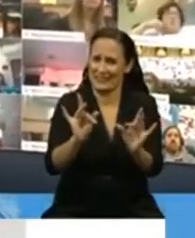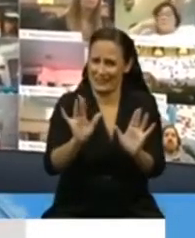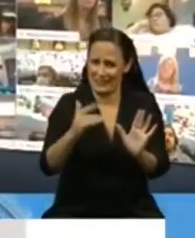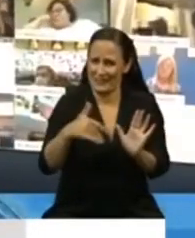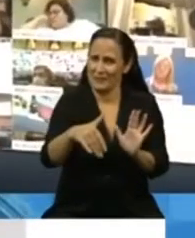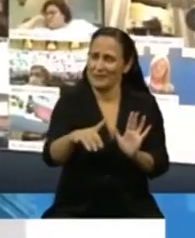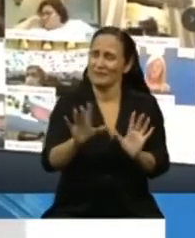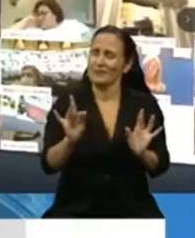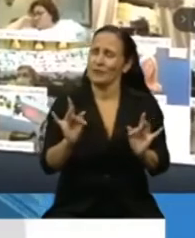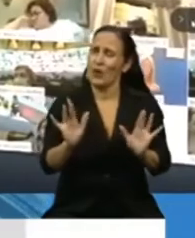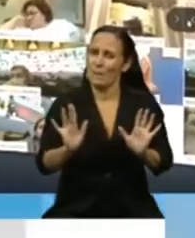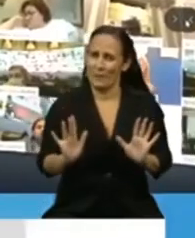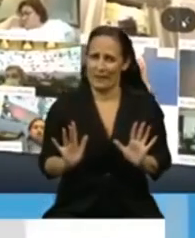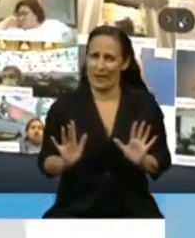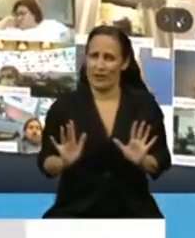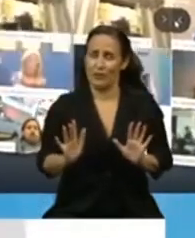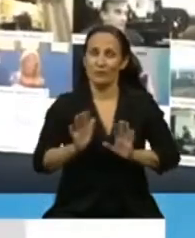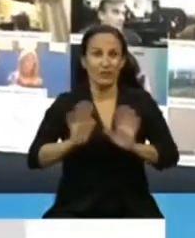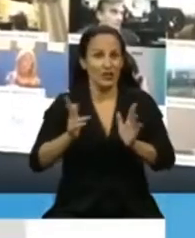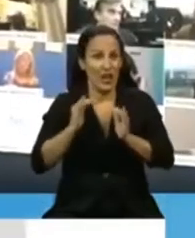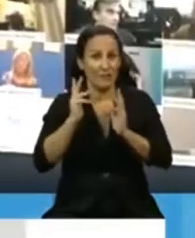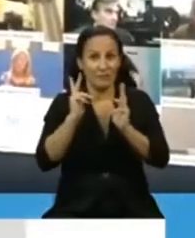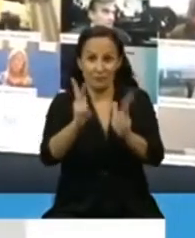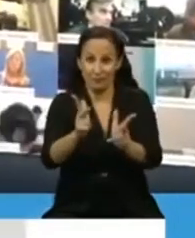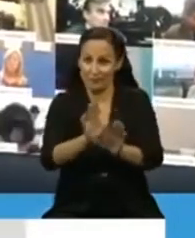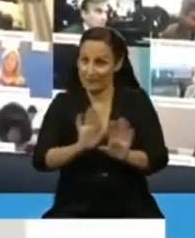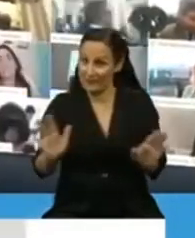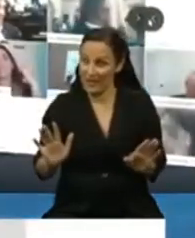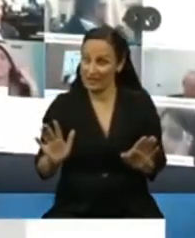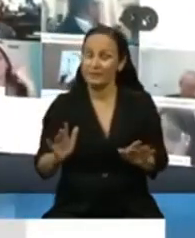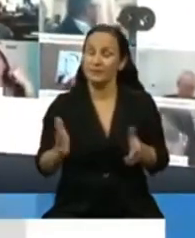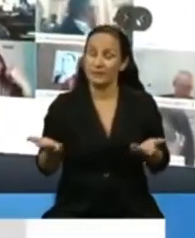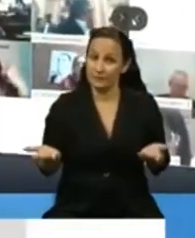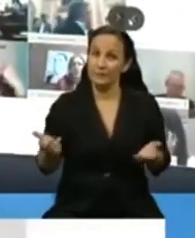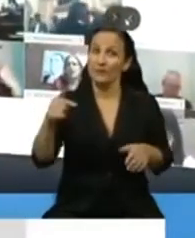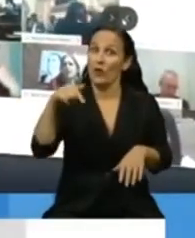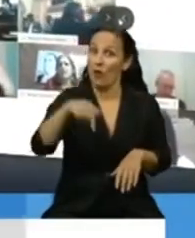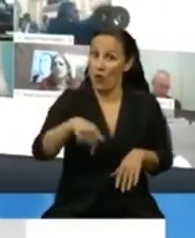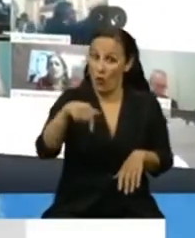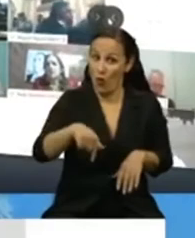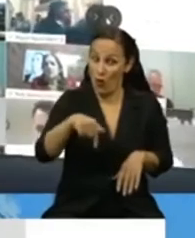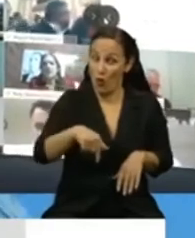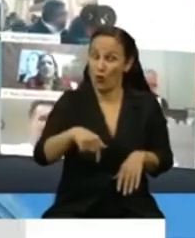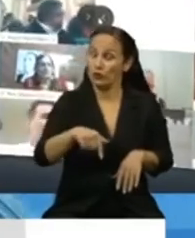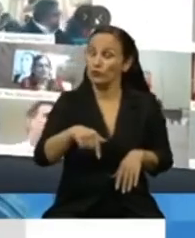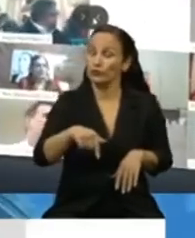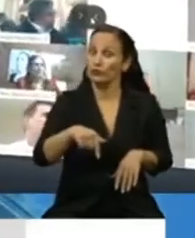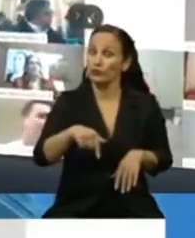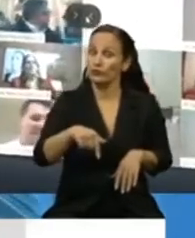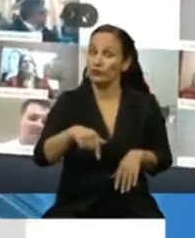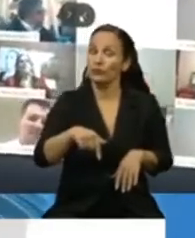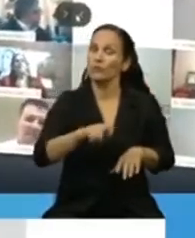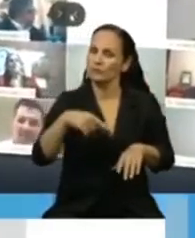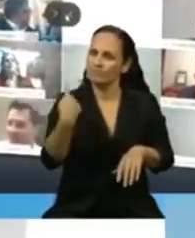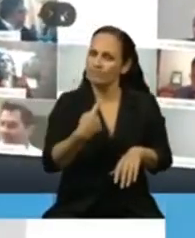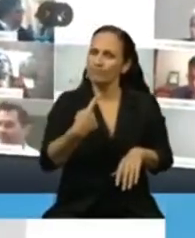Dicho esto, hoy tenemos en nuestras manos la